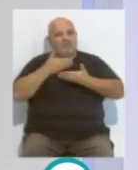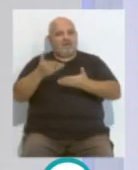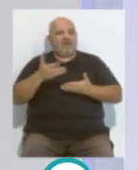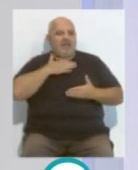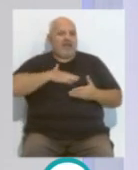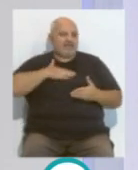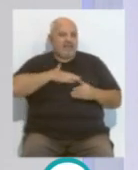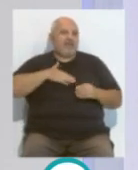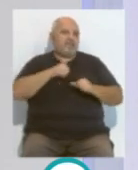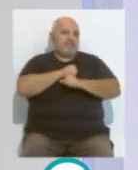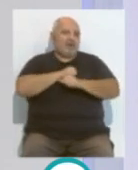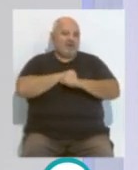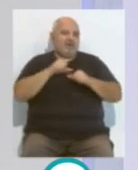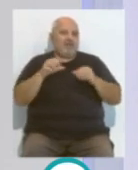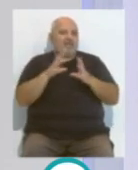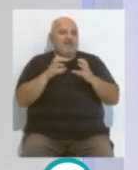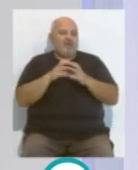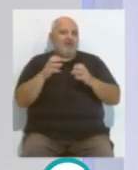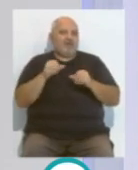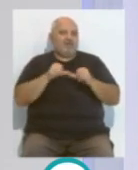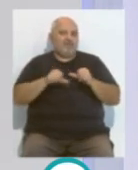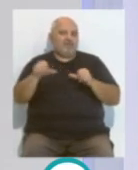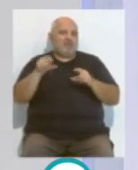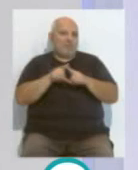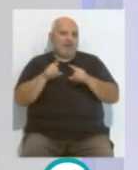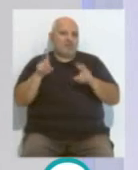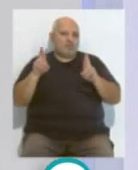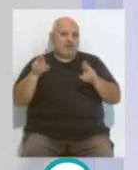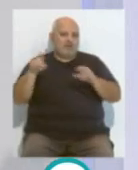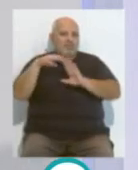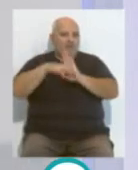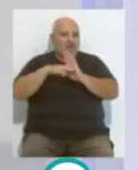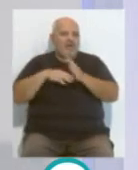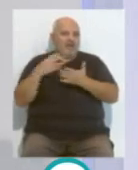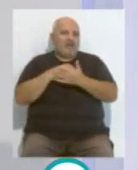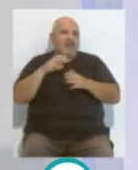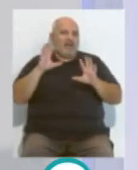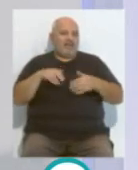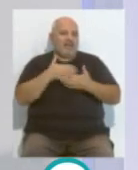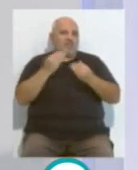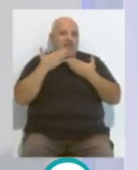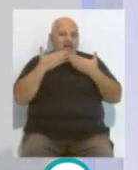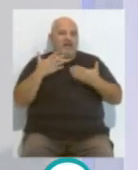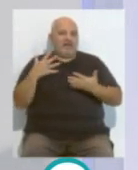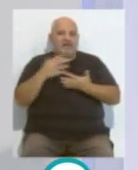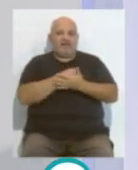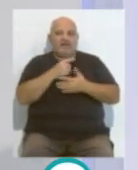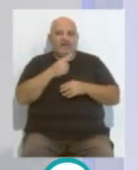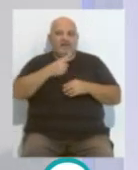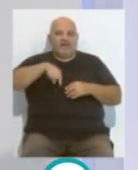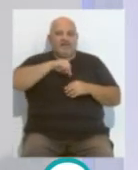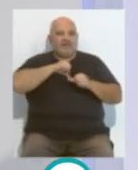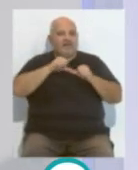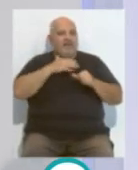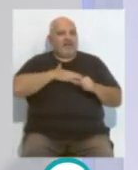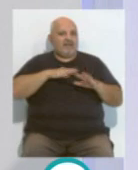encantado y espero el deseo es mutuo que te vaya todo también muy bien al programa y a toda la entidad y muchísimas gracias a todos y